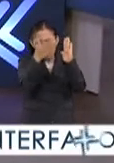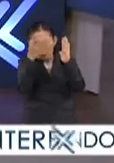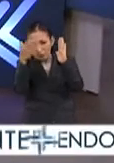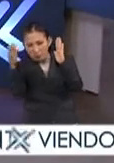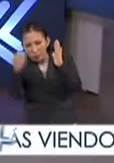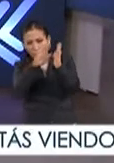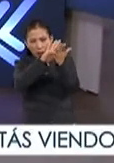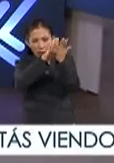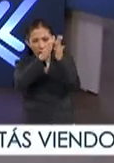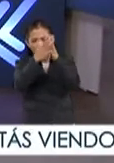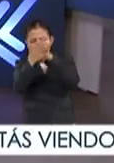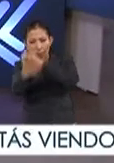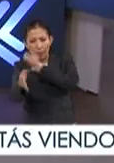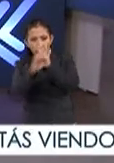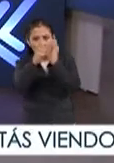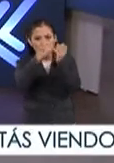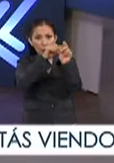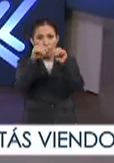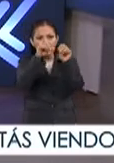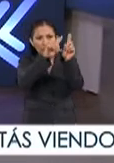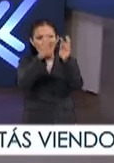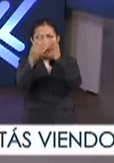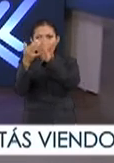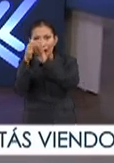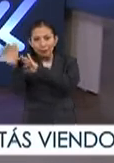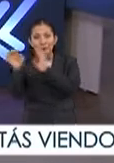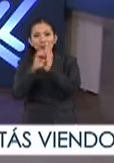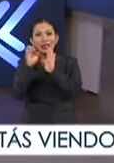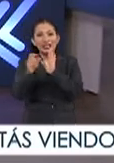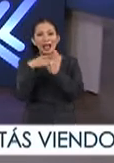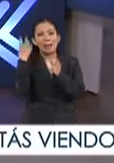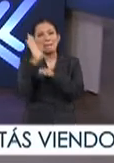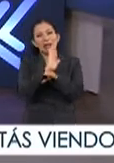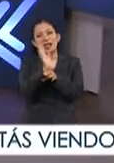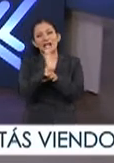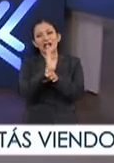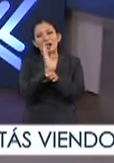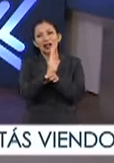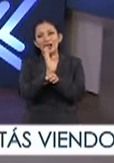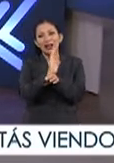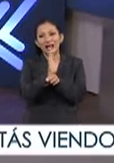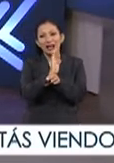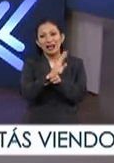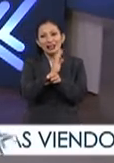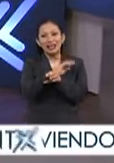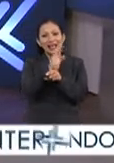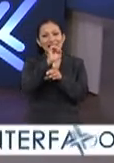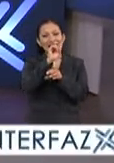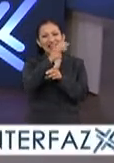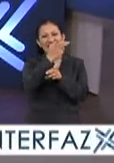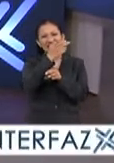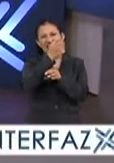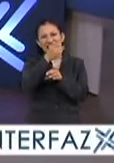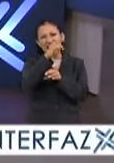figuritas poco a poco como por ejemplo estas películas famosas de The Nightmare Before Christmas de